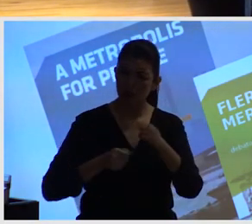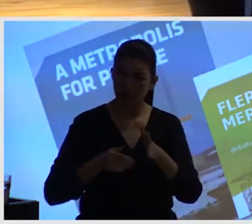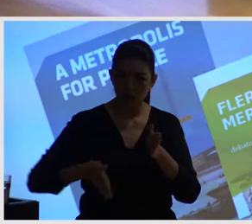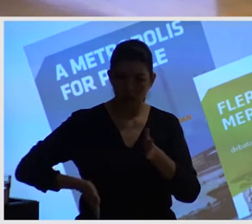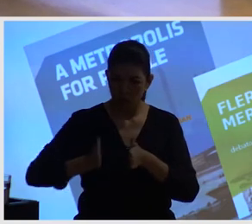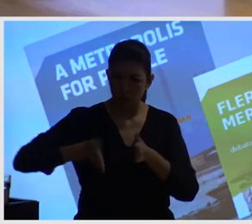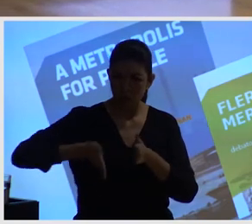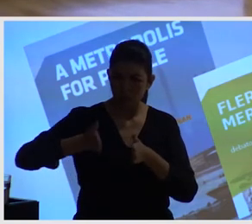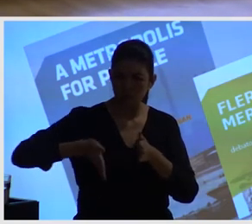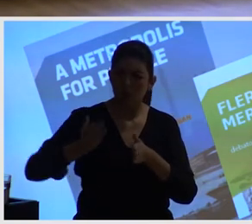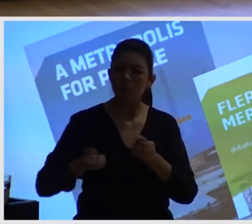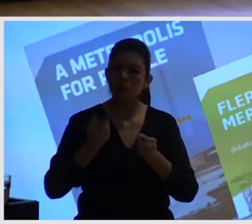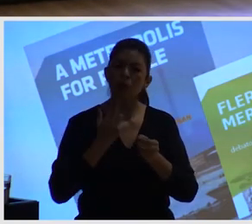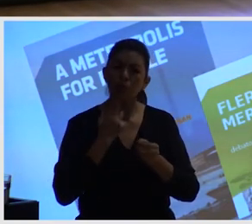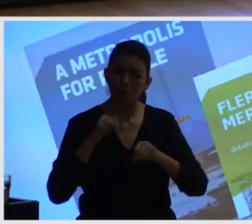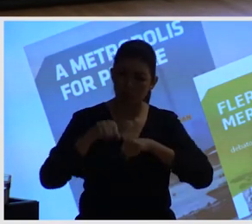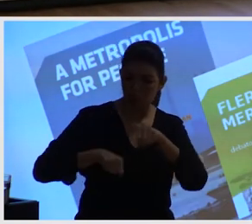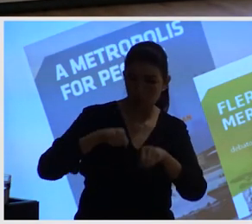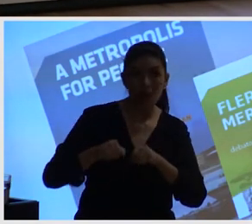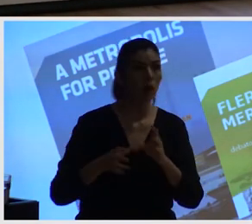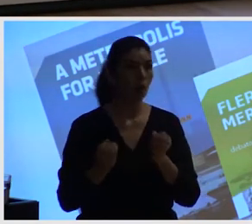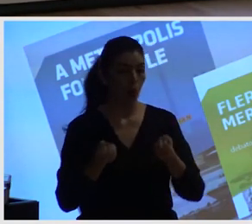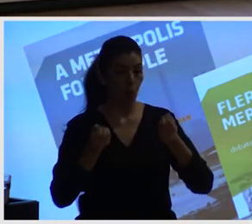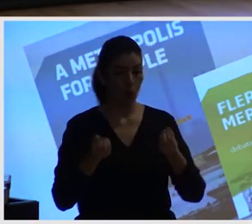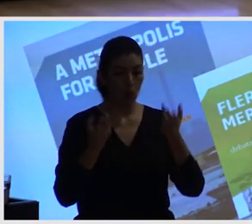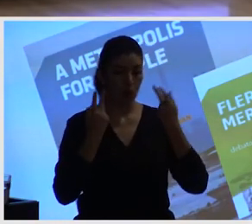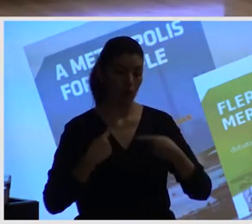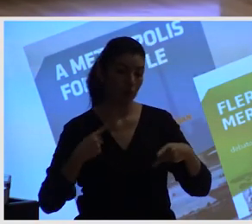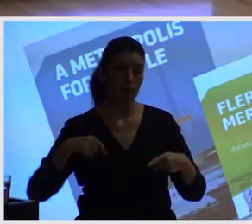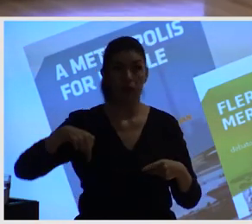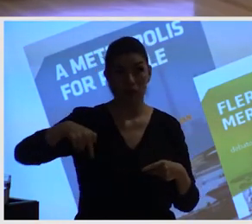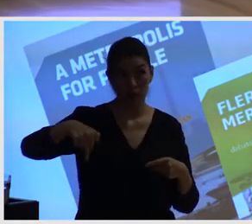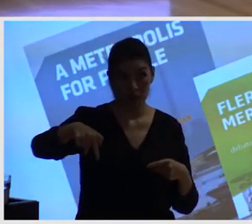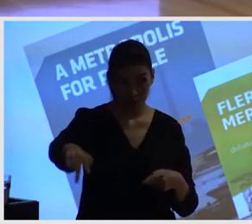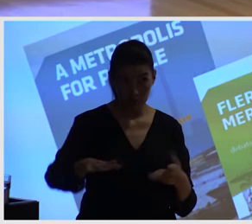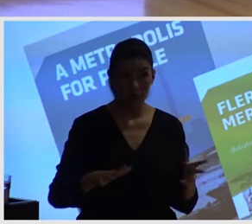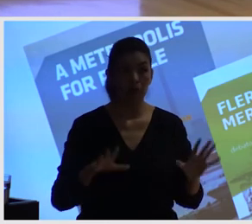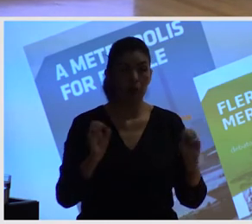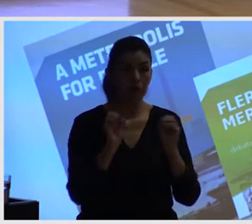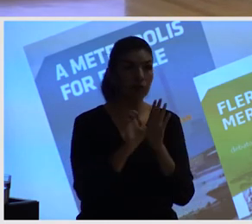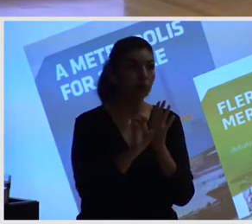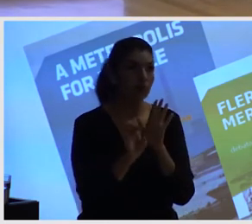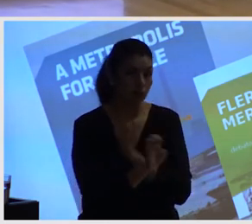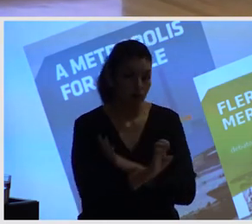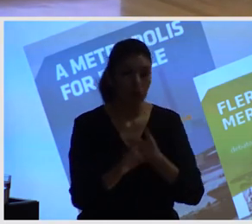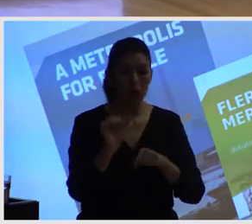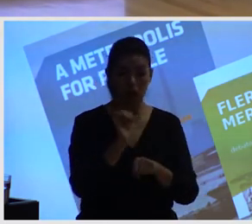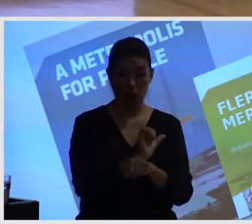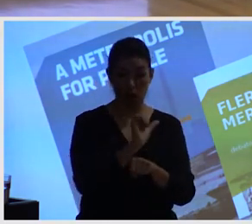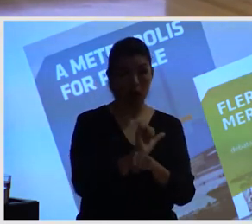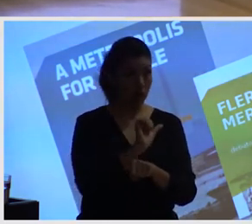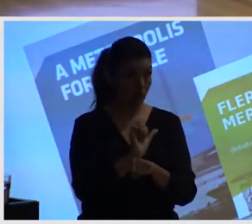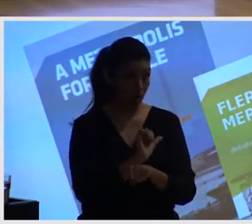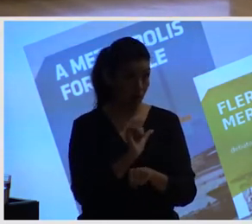caminando y demostrar que a pesar de que los coches ocupan una gran cantidad de espacio no están realmente moviendo la ciudad